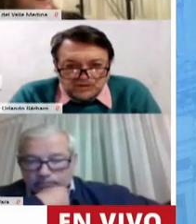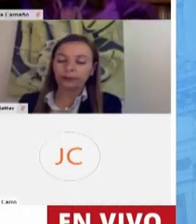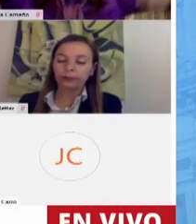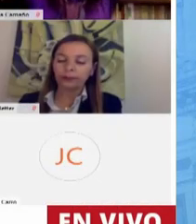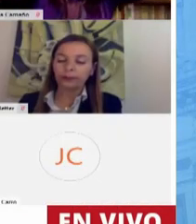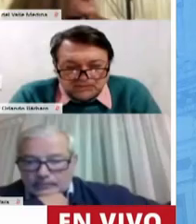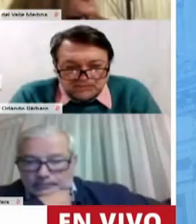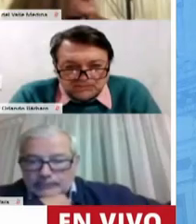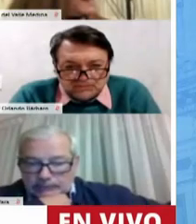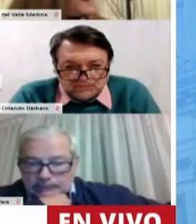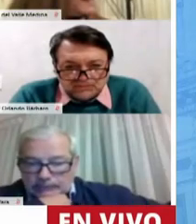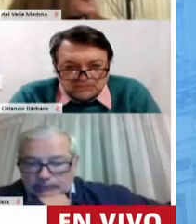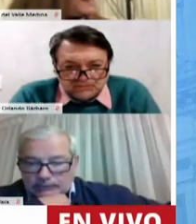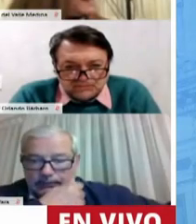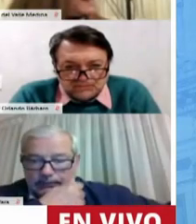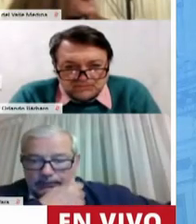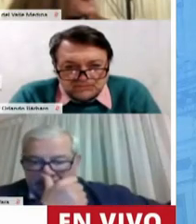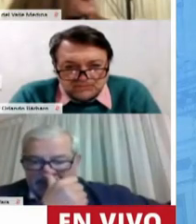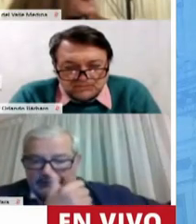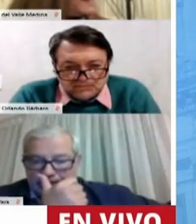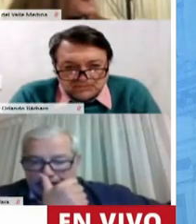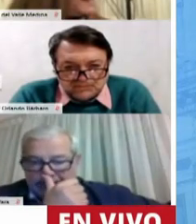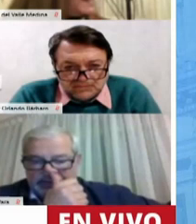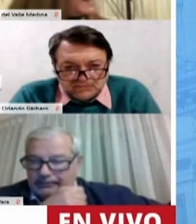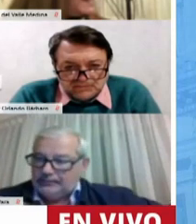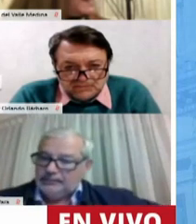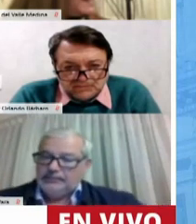pero acá está cotado de informática